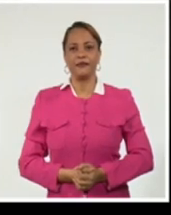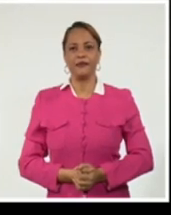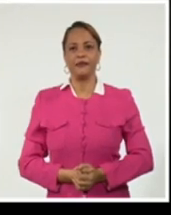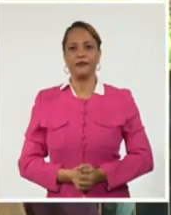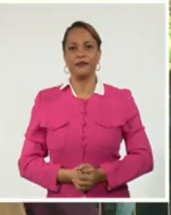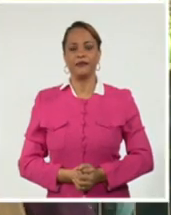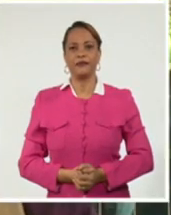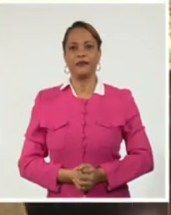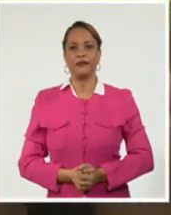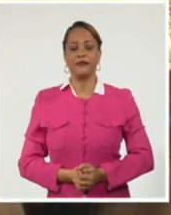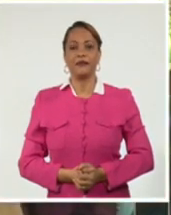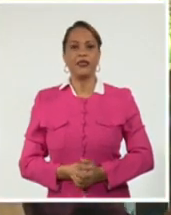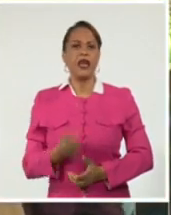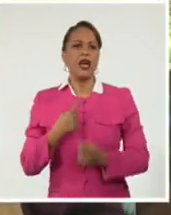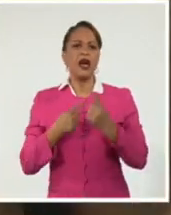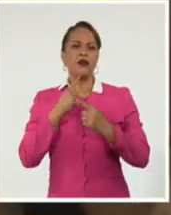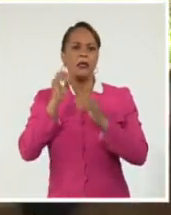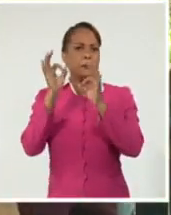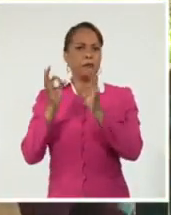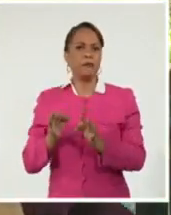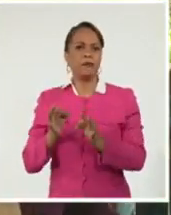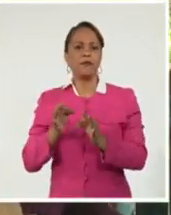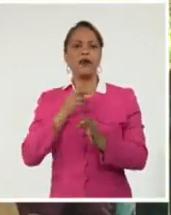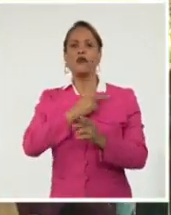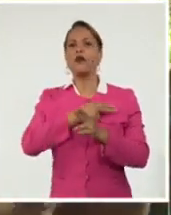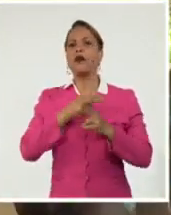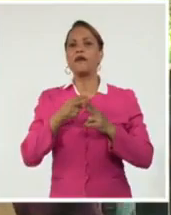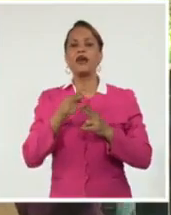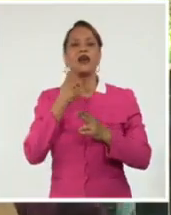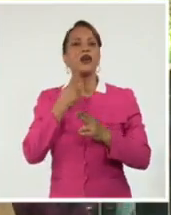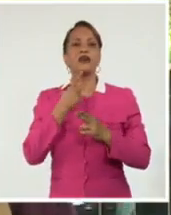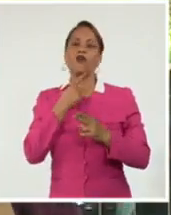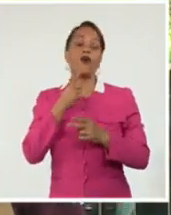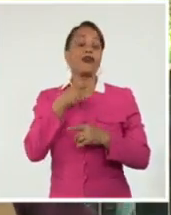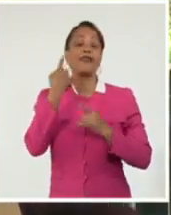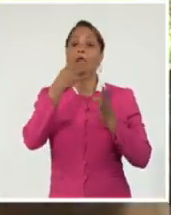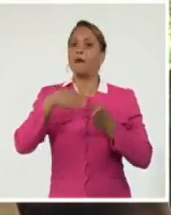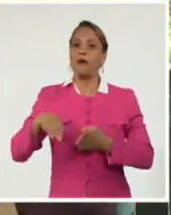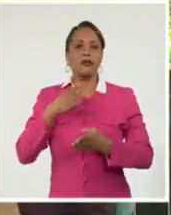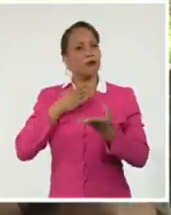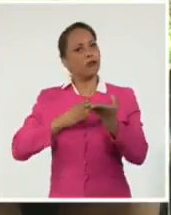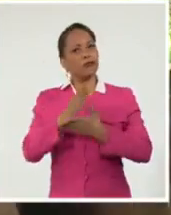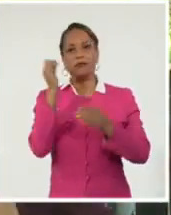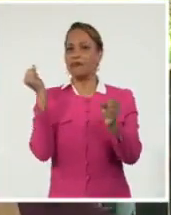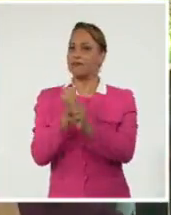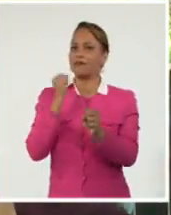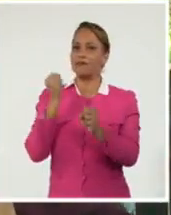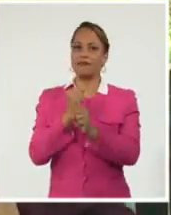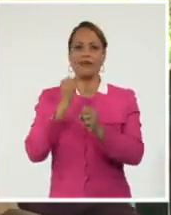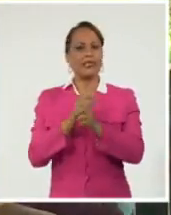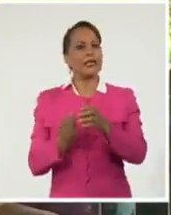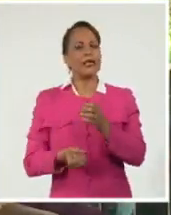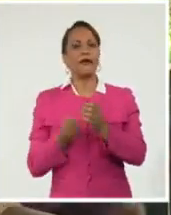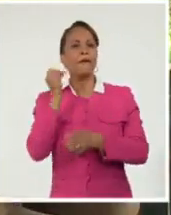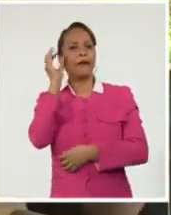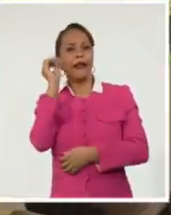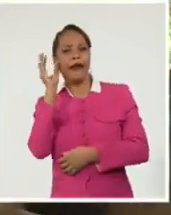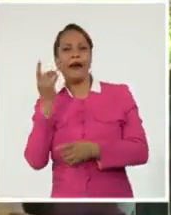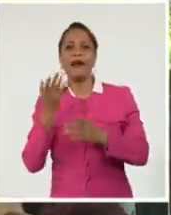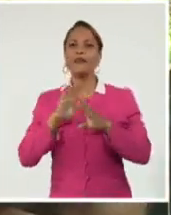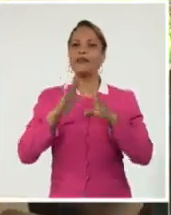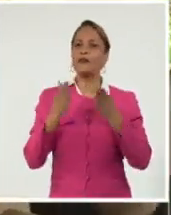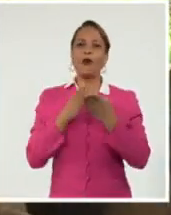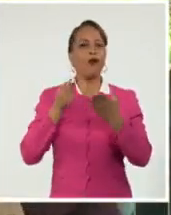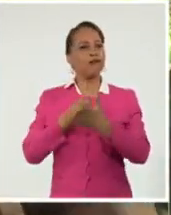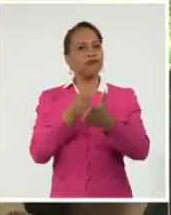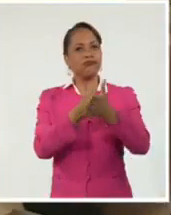Eso para mí es permanente. Hasta que me echen, como digo yo, la última paletada de tierra encima o me cremen, yo voy a seguir creando, echando para